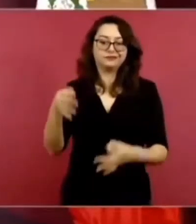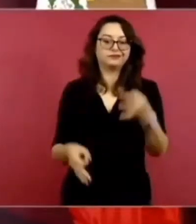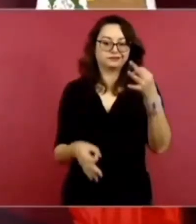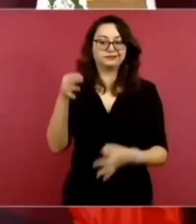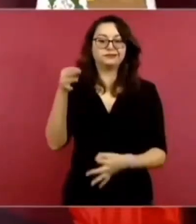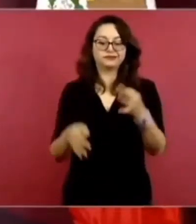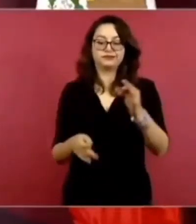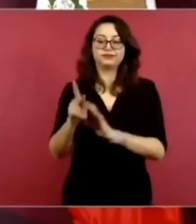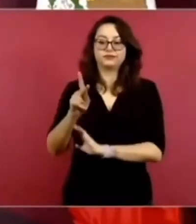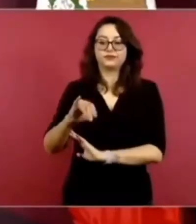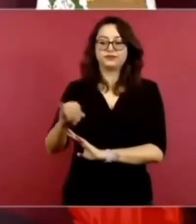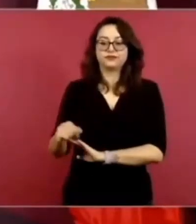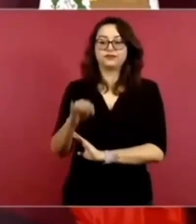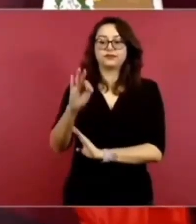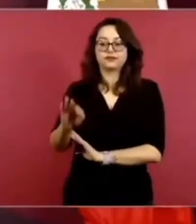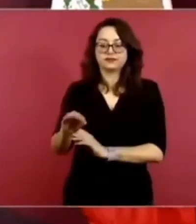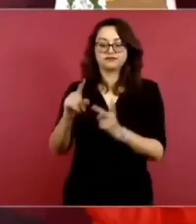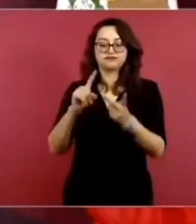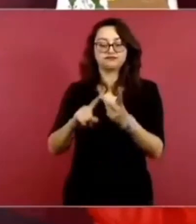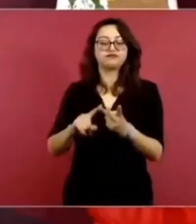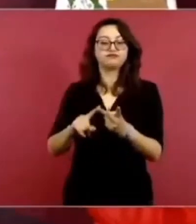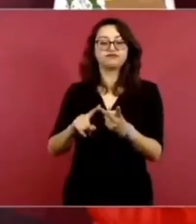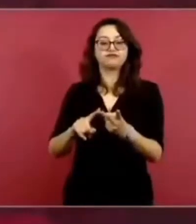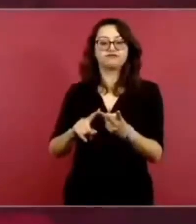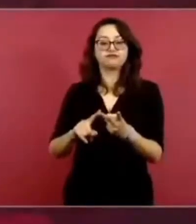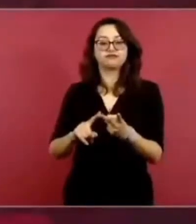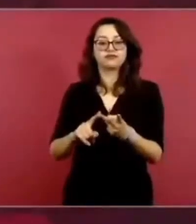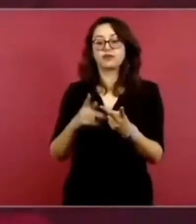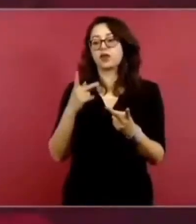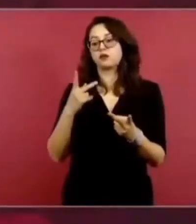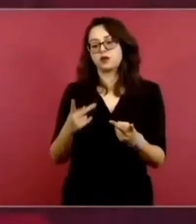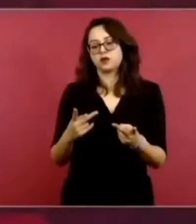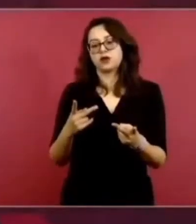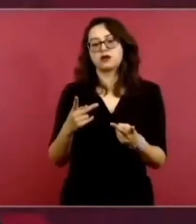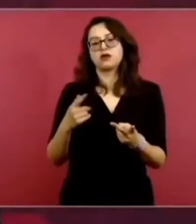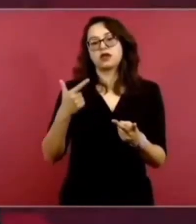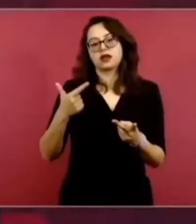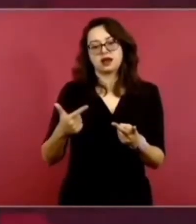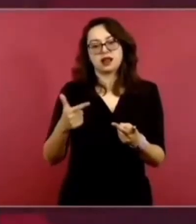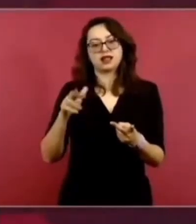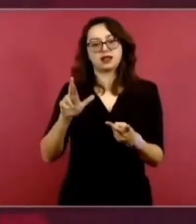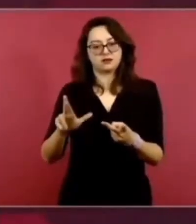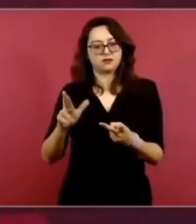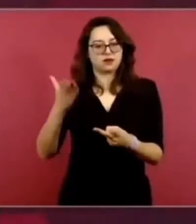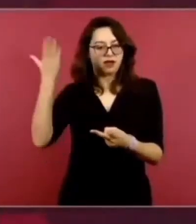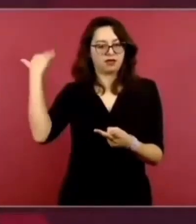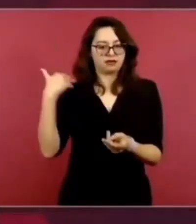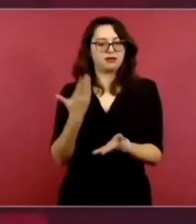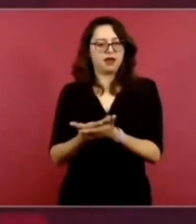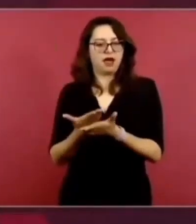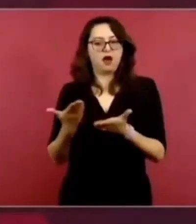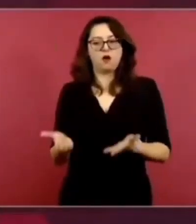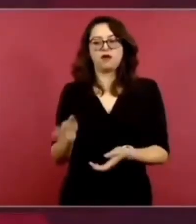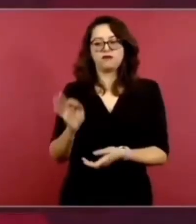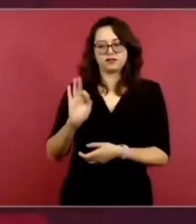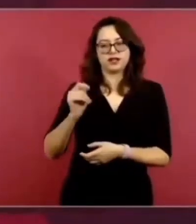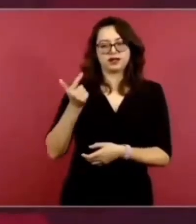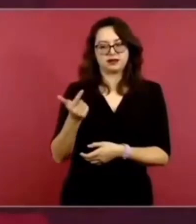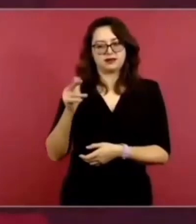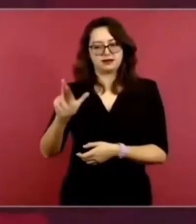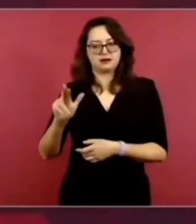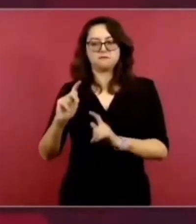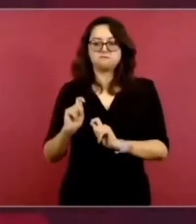les entregan la Fiscalía que antes se llamaba Procuraduría a un